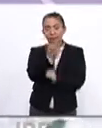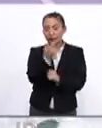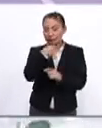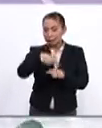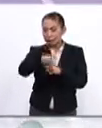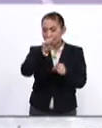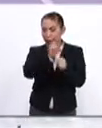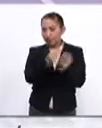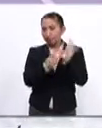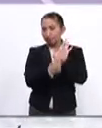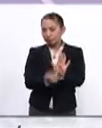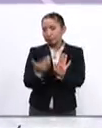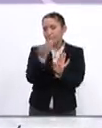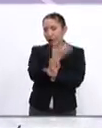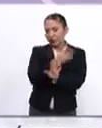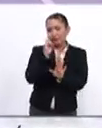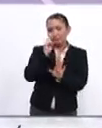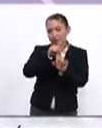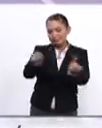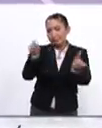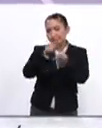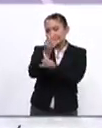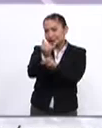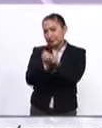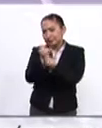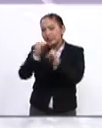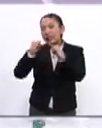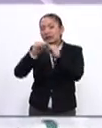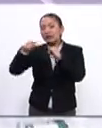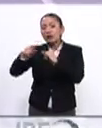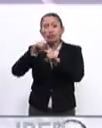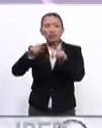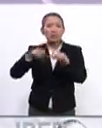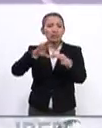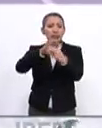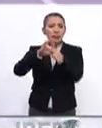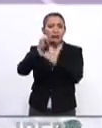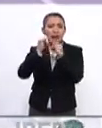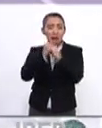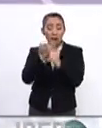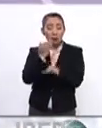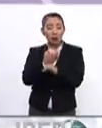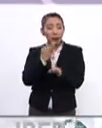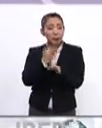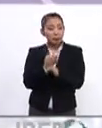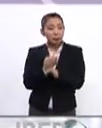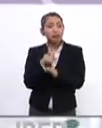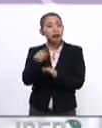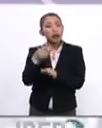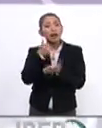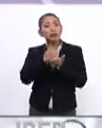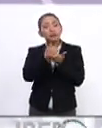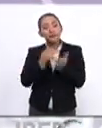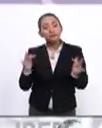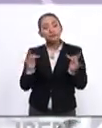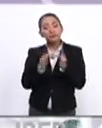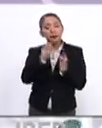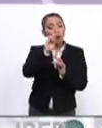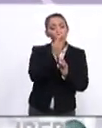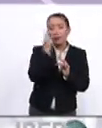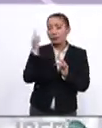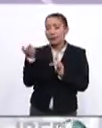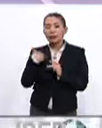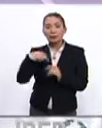eso esta semana le estuvimos presentando algunas de las instituciones multinacionales que actualmente sirven de puente entre las